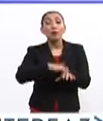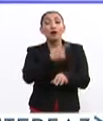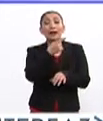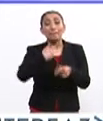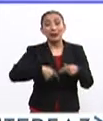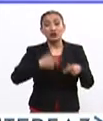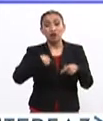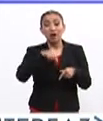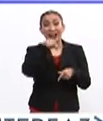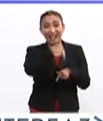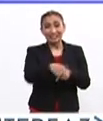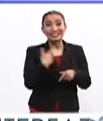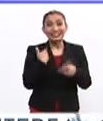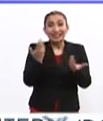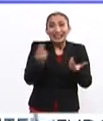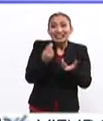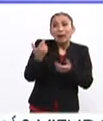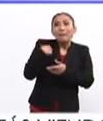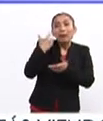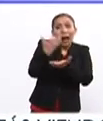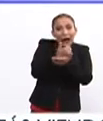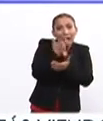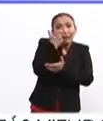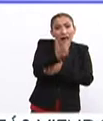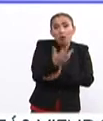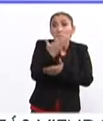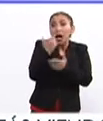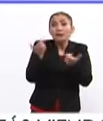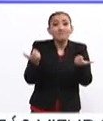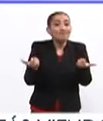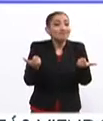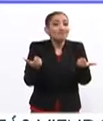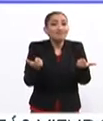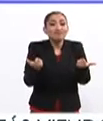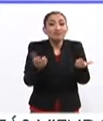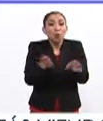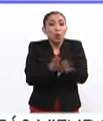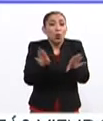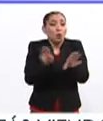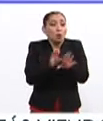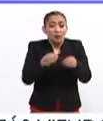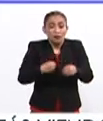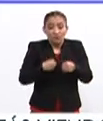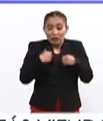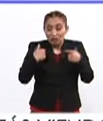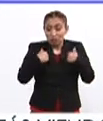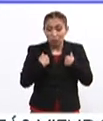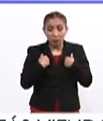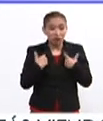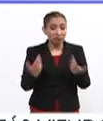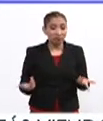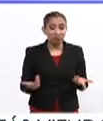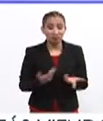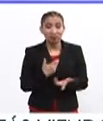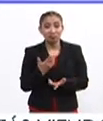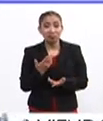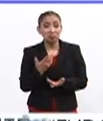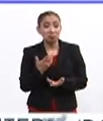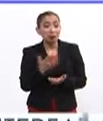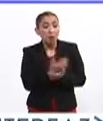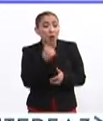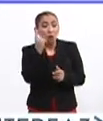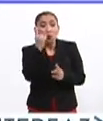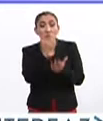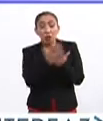que dependen de ellos no tienen forma de vivir a veces más que